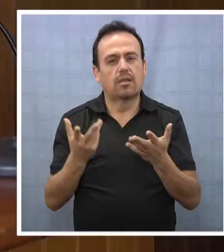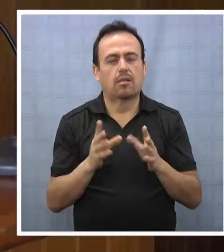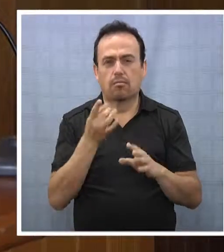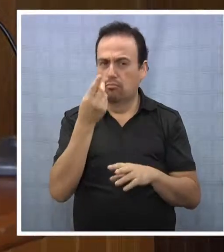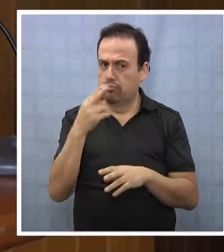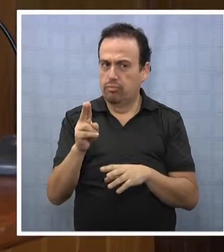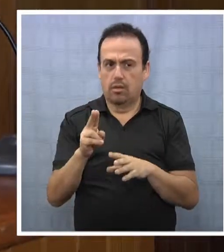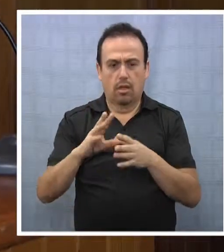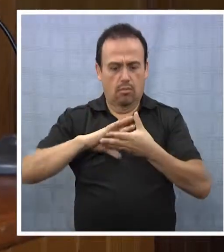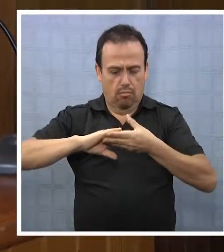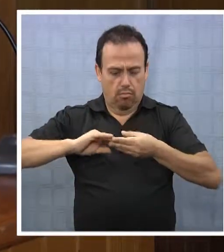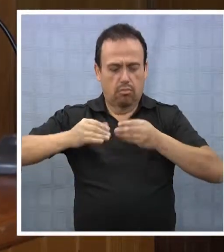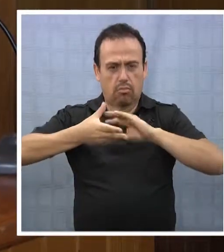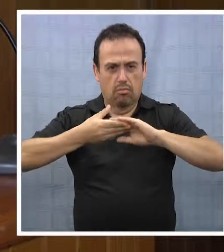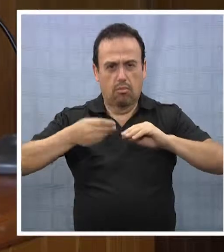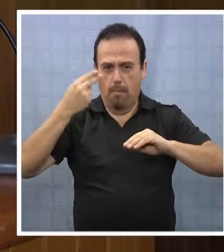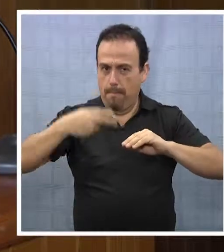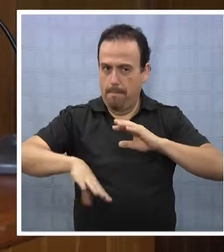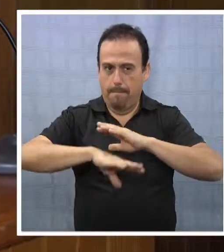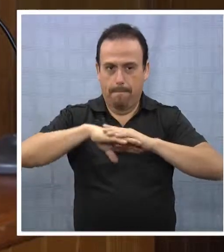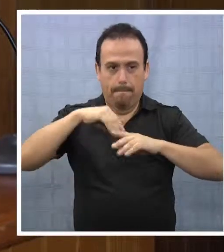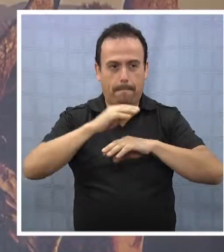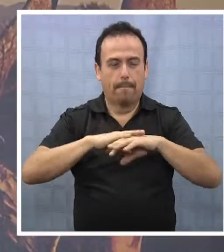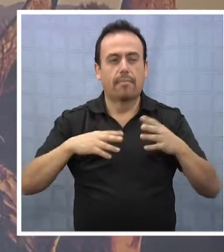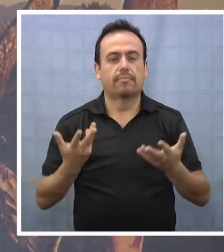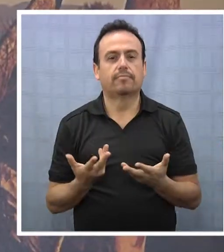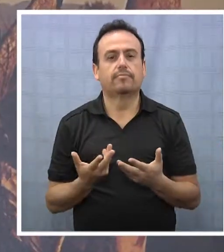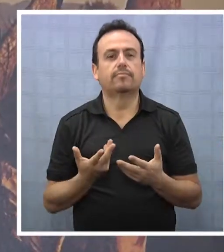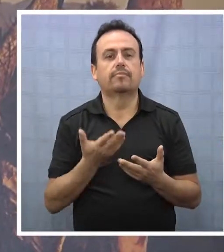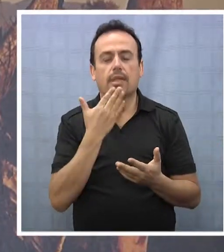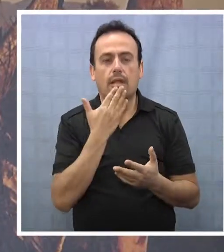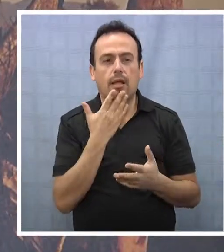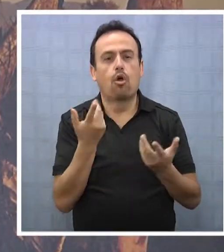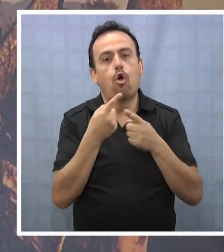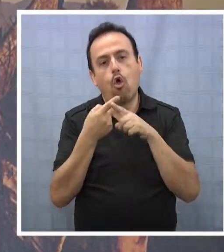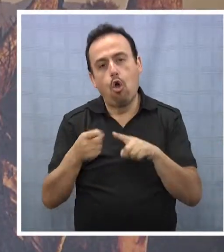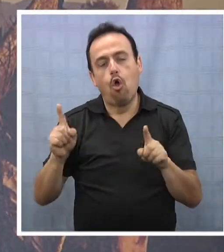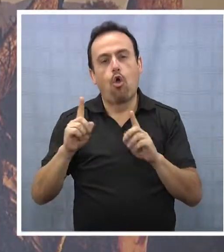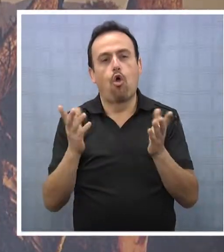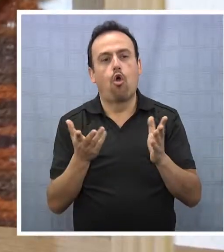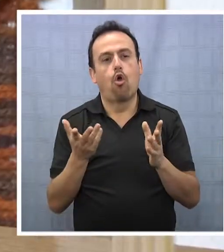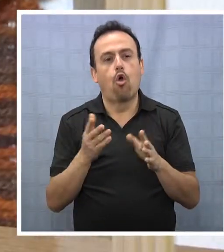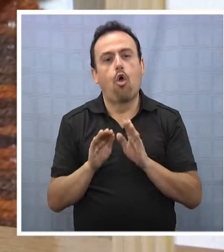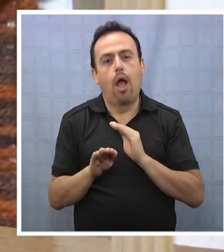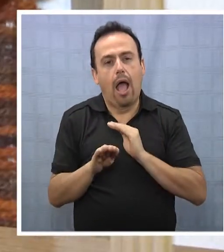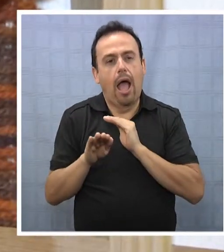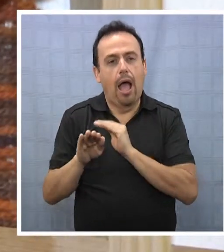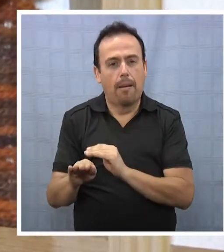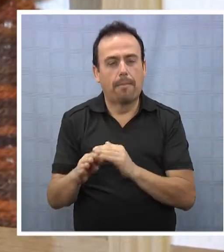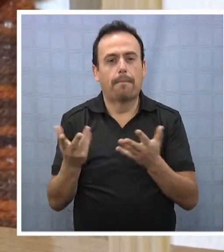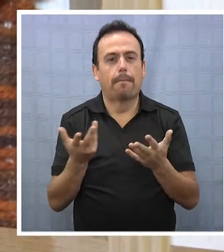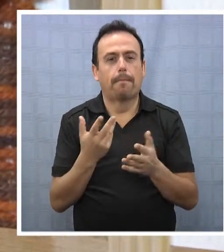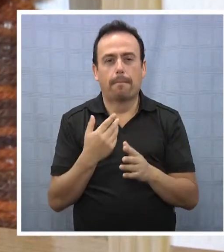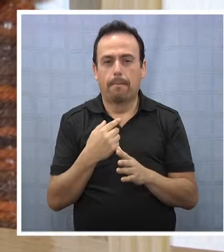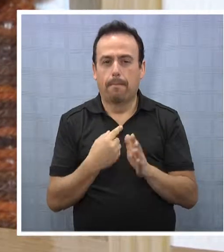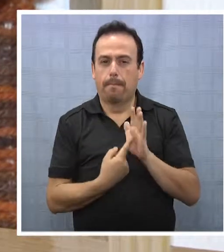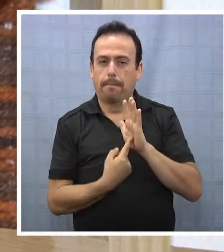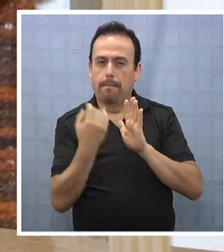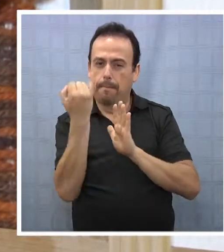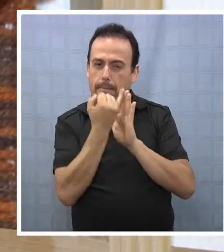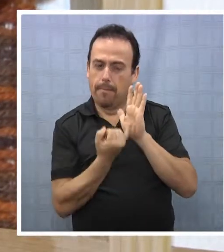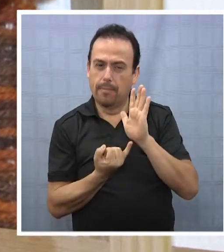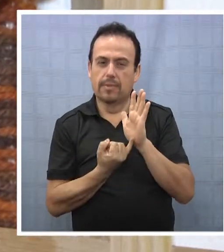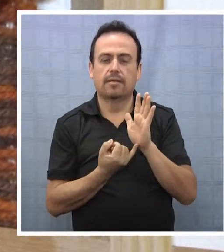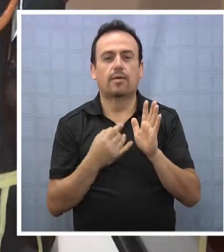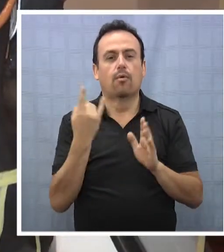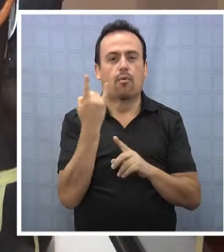netamente artesanales y que no han sido intervenidos, como también otros que han sido apoyados en temas de imagen por la UCT.